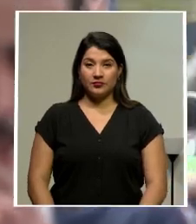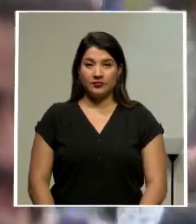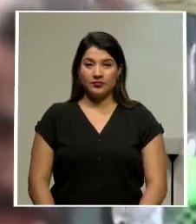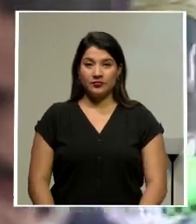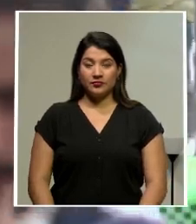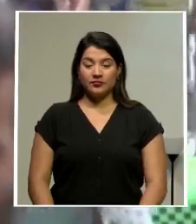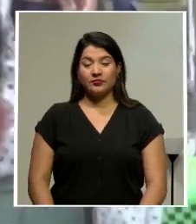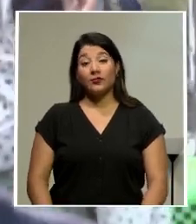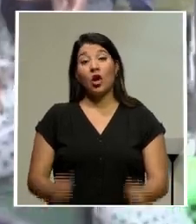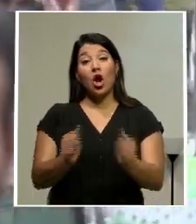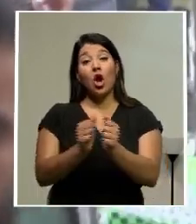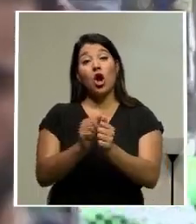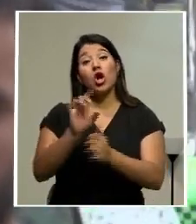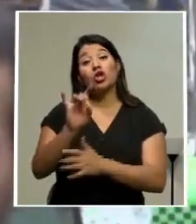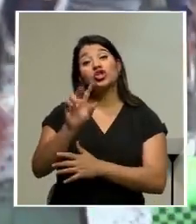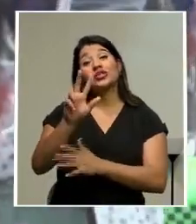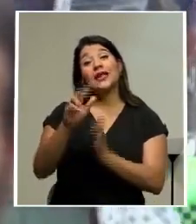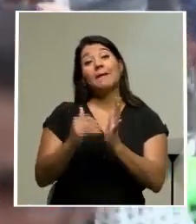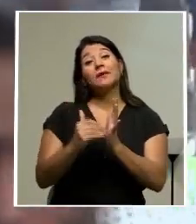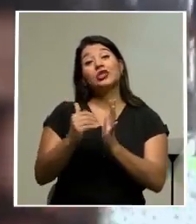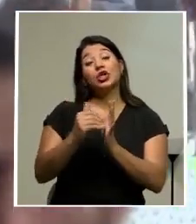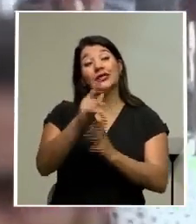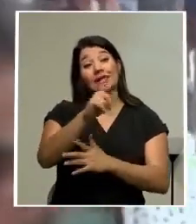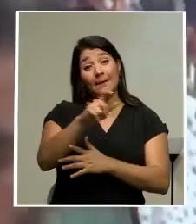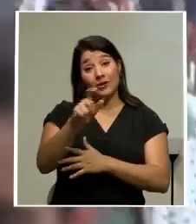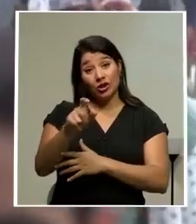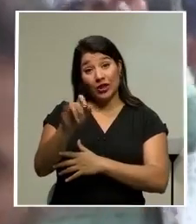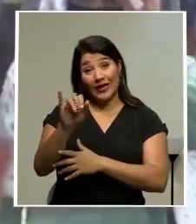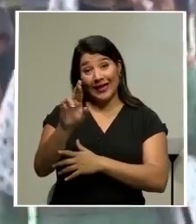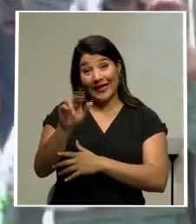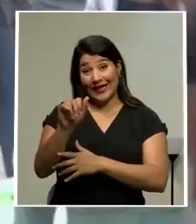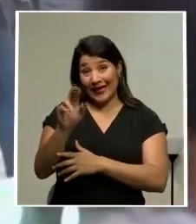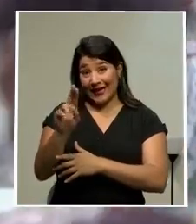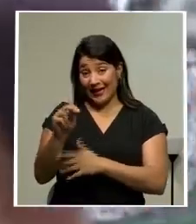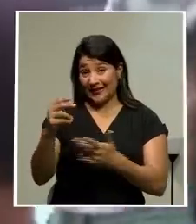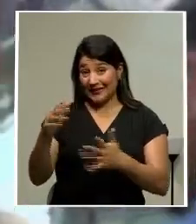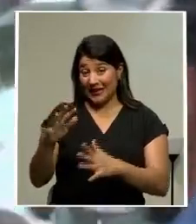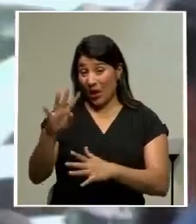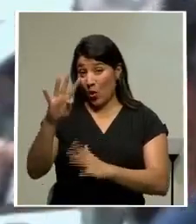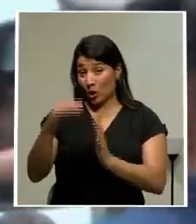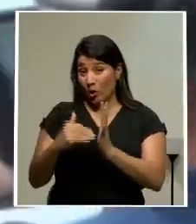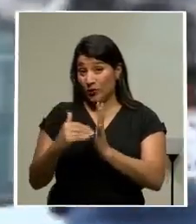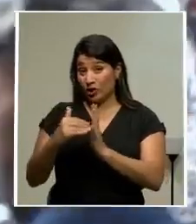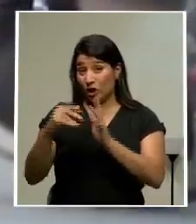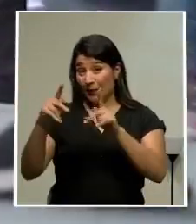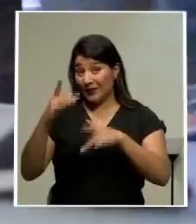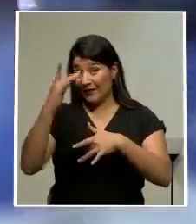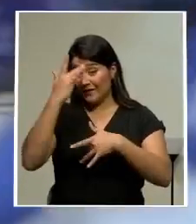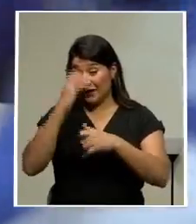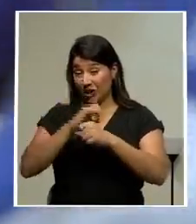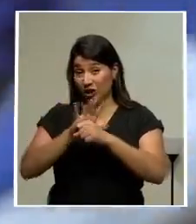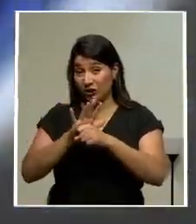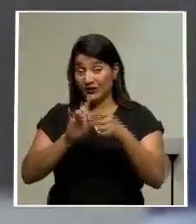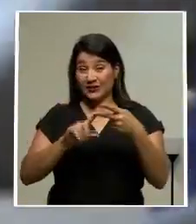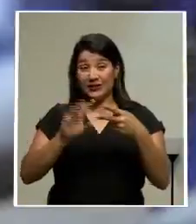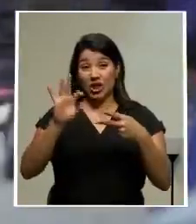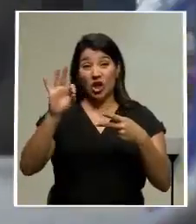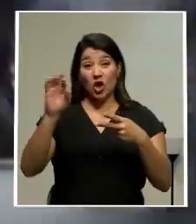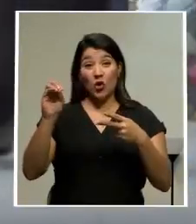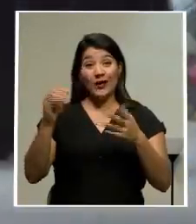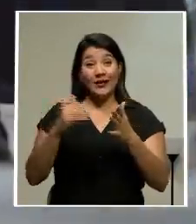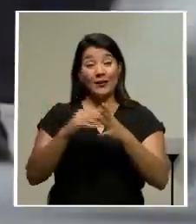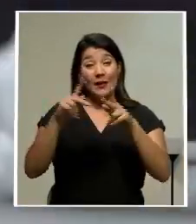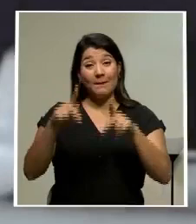Con 83 millones de habitantes, Irán ha registrado unos 4 millones de casos de coronavirus y más de 90.000 muertes,